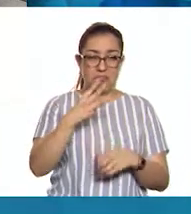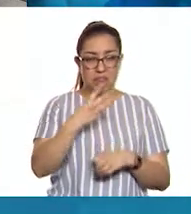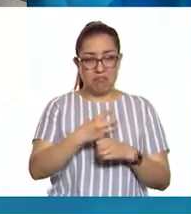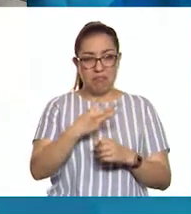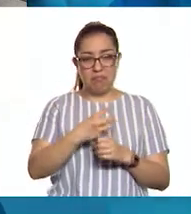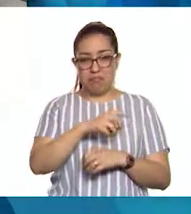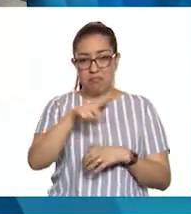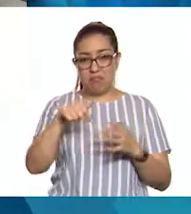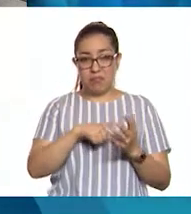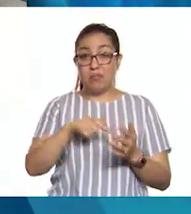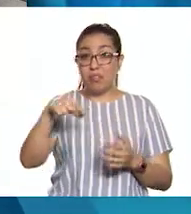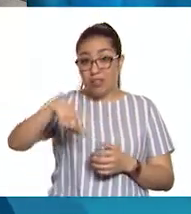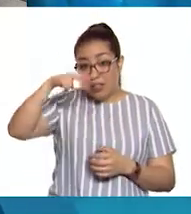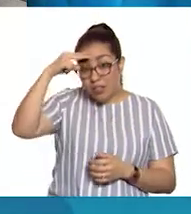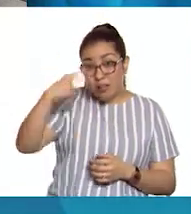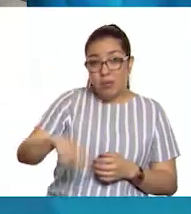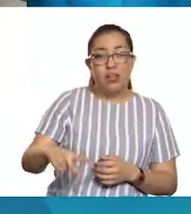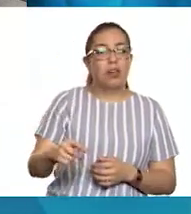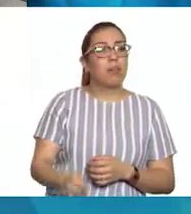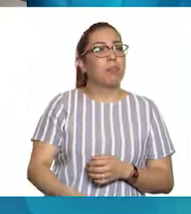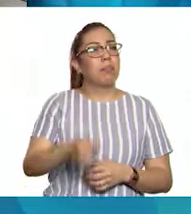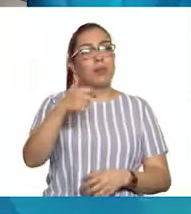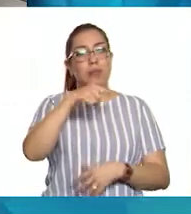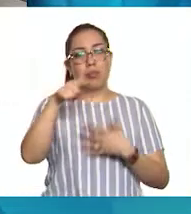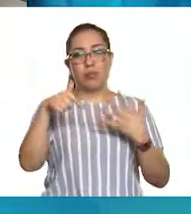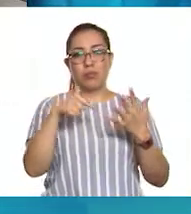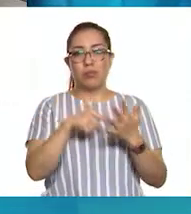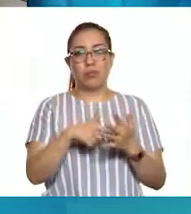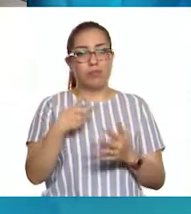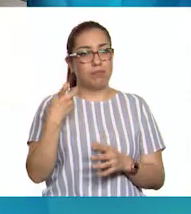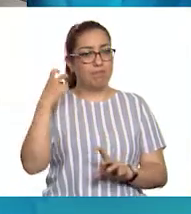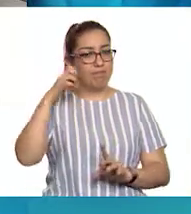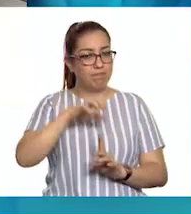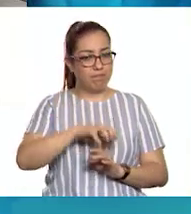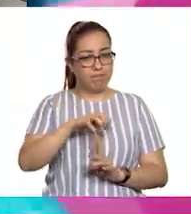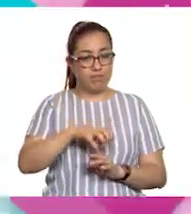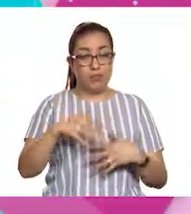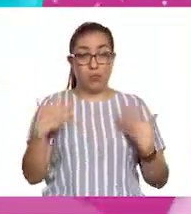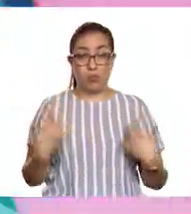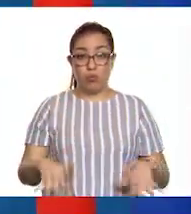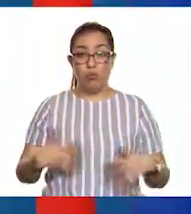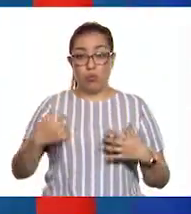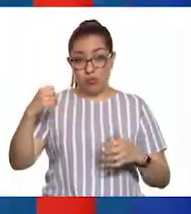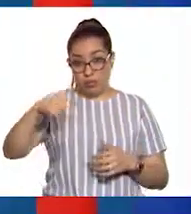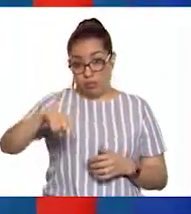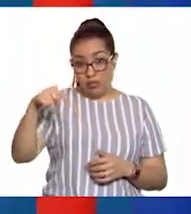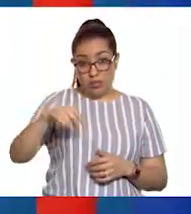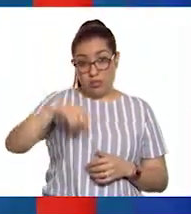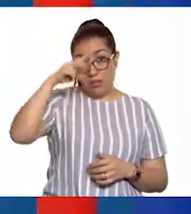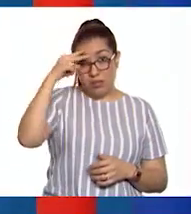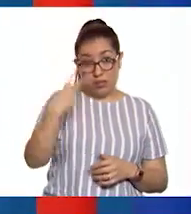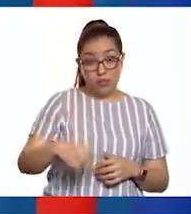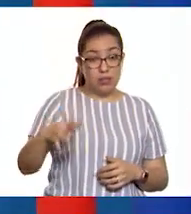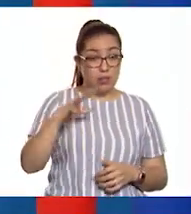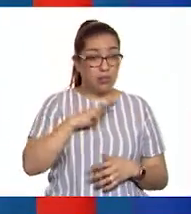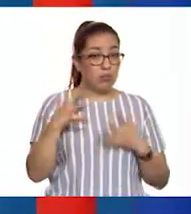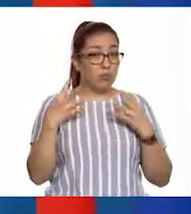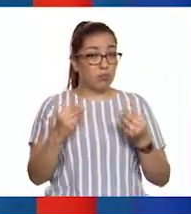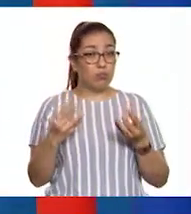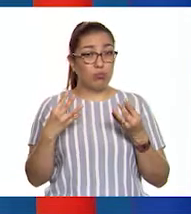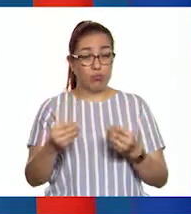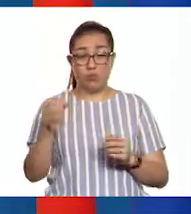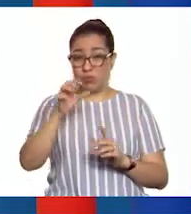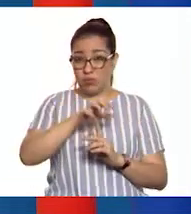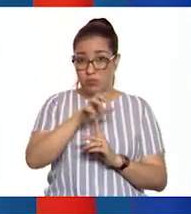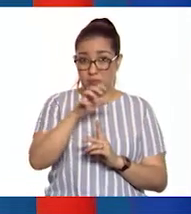primer lugar de producción de esta especie de hongos. Entonces México es productor de, pues, número uno de champiñones y setas